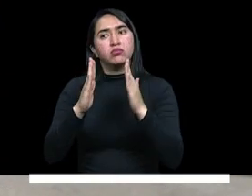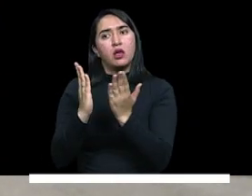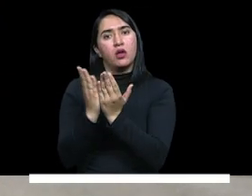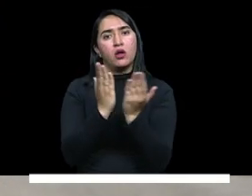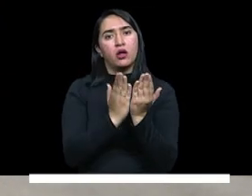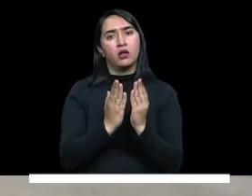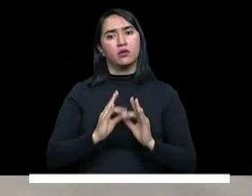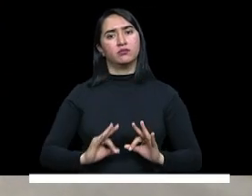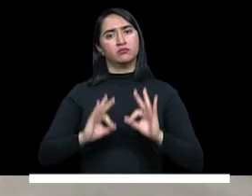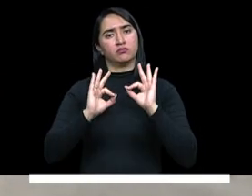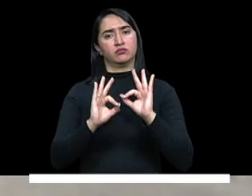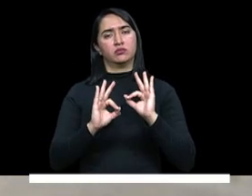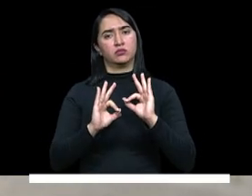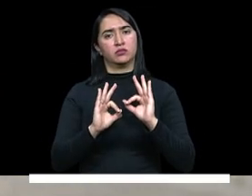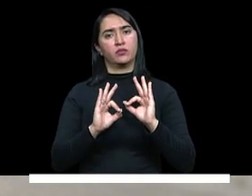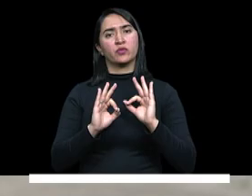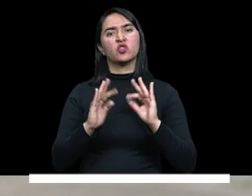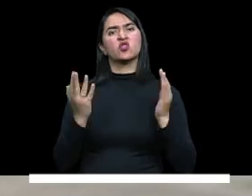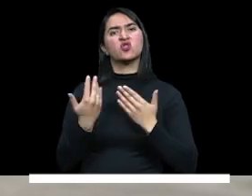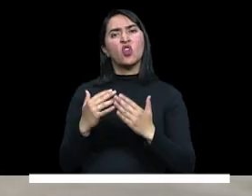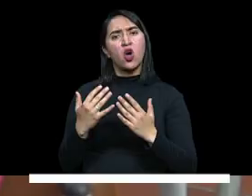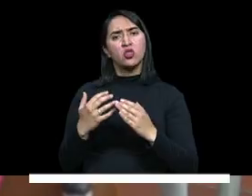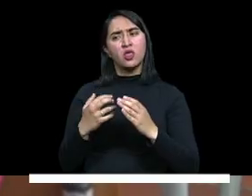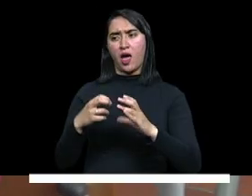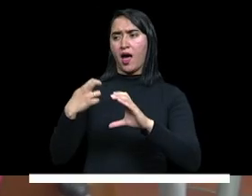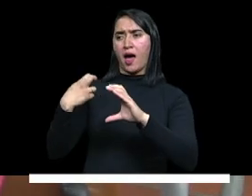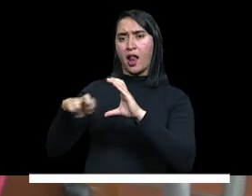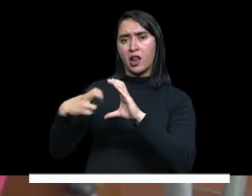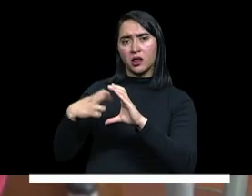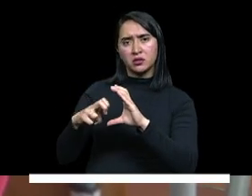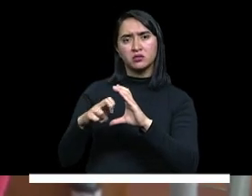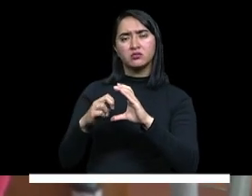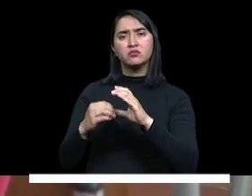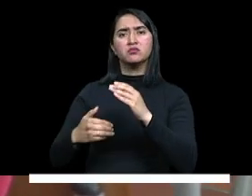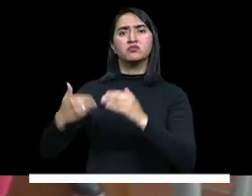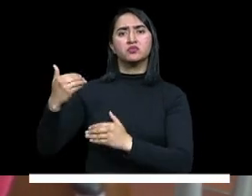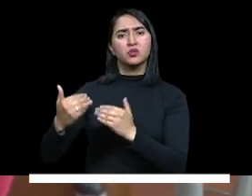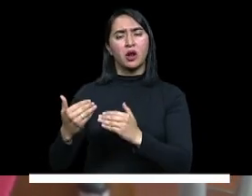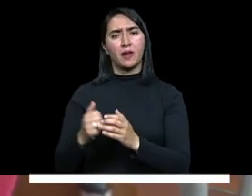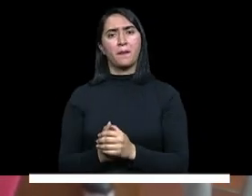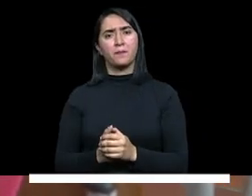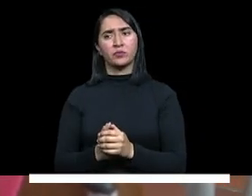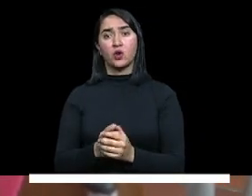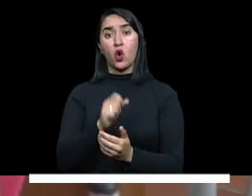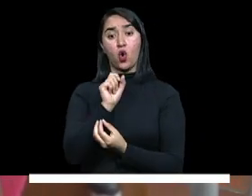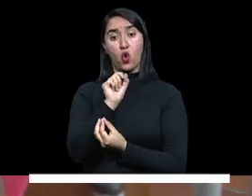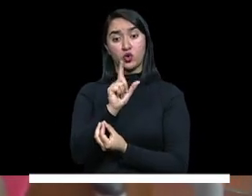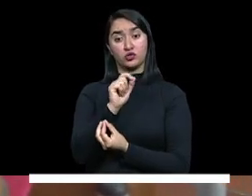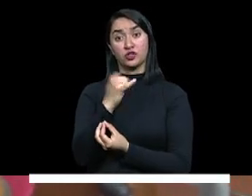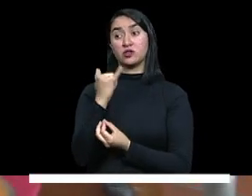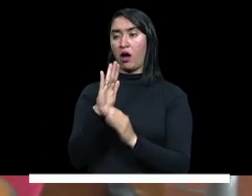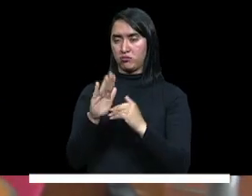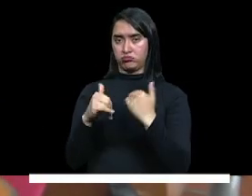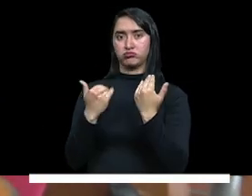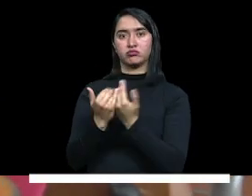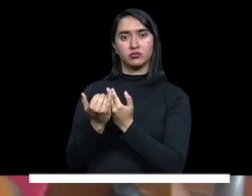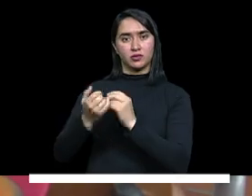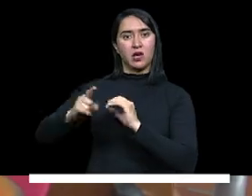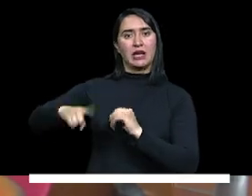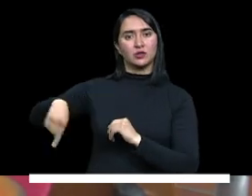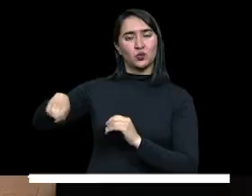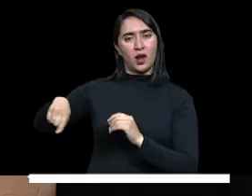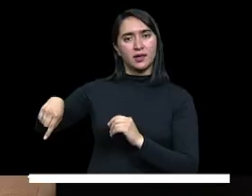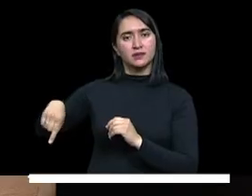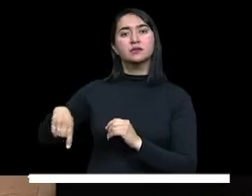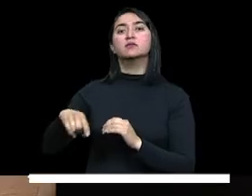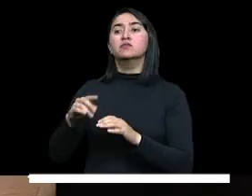Prejardín y Jardín, llegando a 24 entidades territoriales certificadas, 11 escuelas que prestan por primera vez